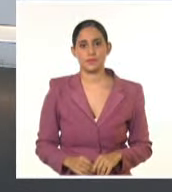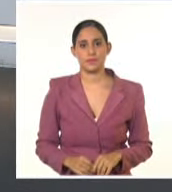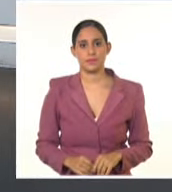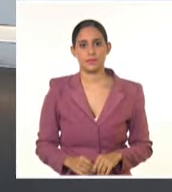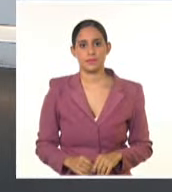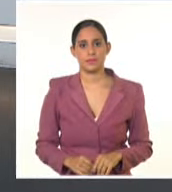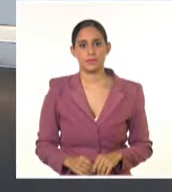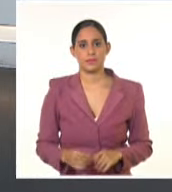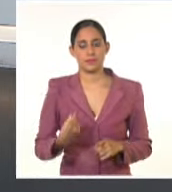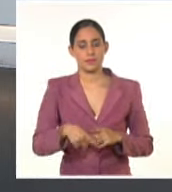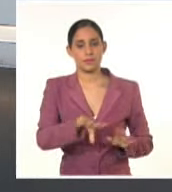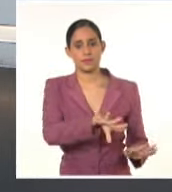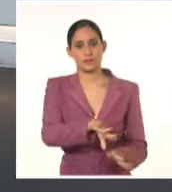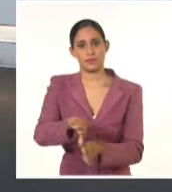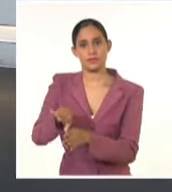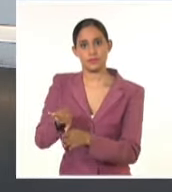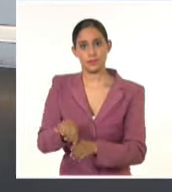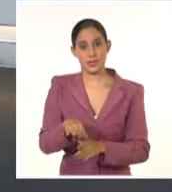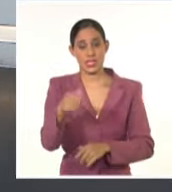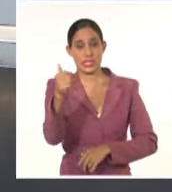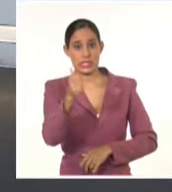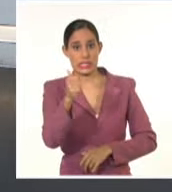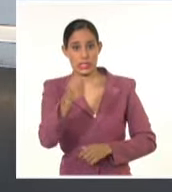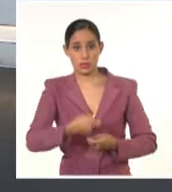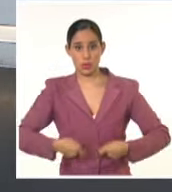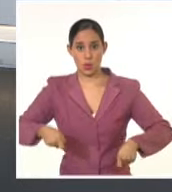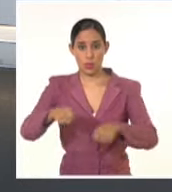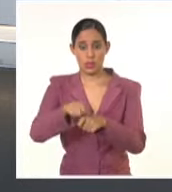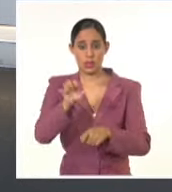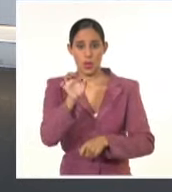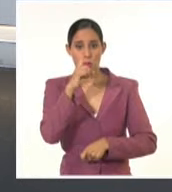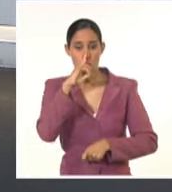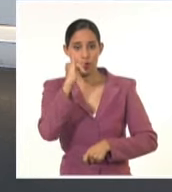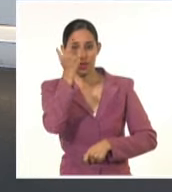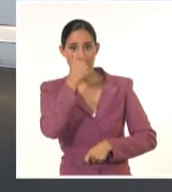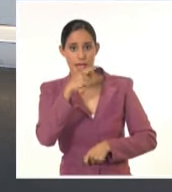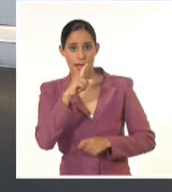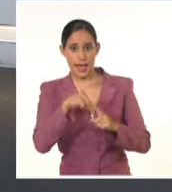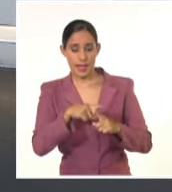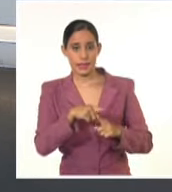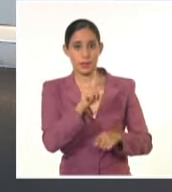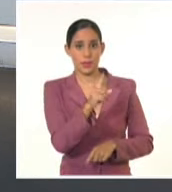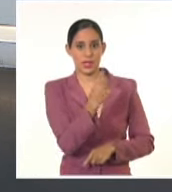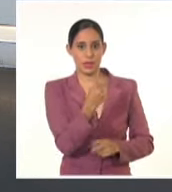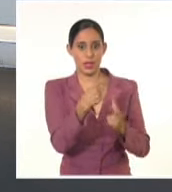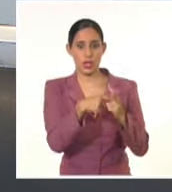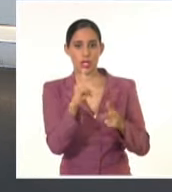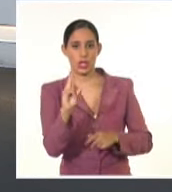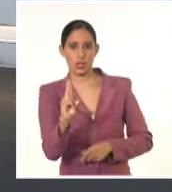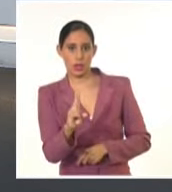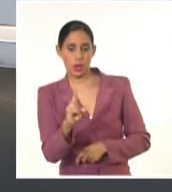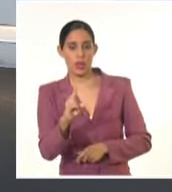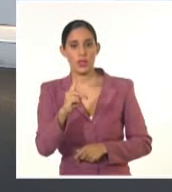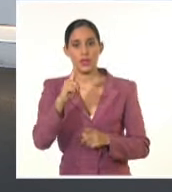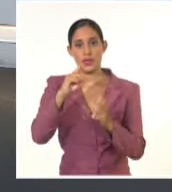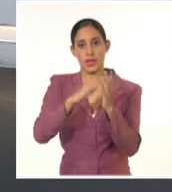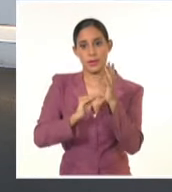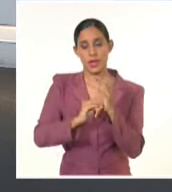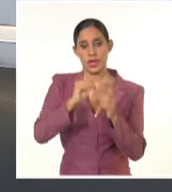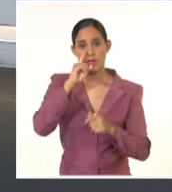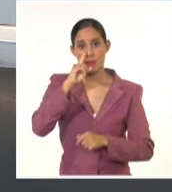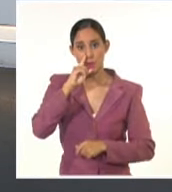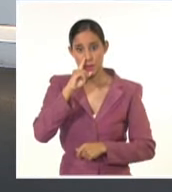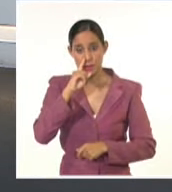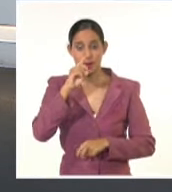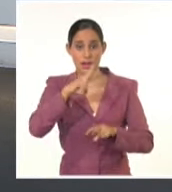Y el décimo congreso de la UNIAC se realizará el primero y dos de noviembre en La Habana. Será una plataforma para el diálogo